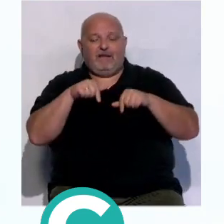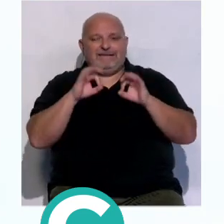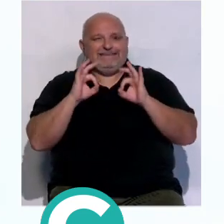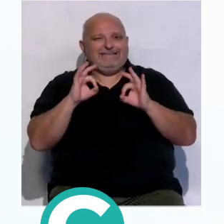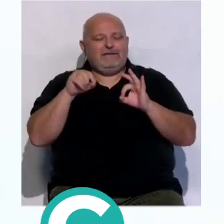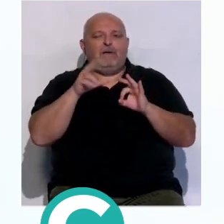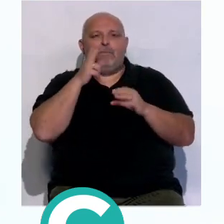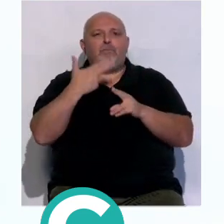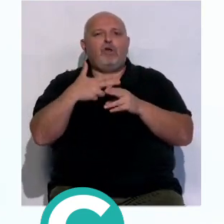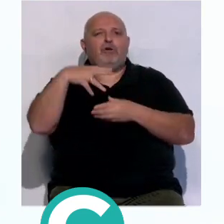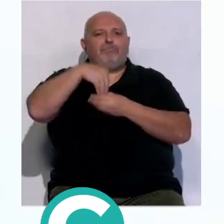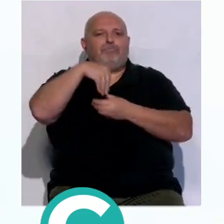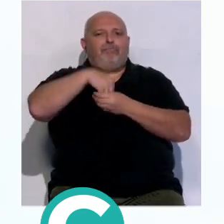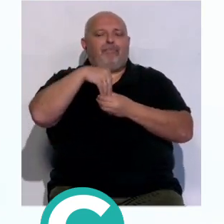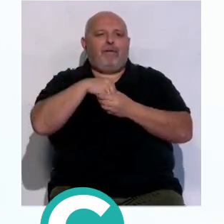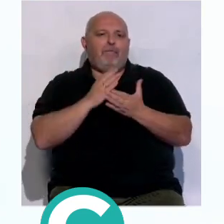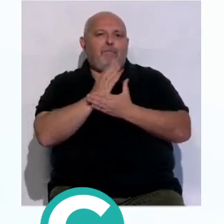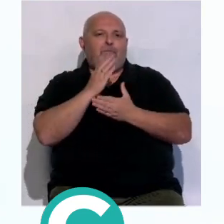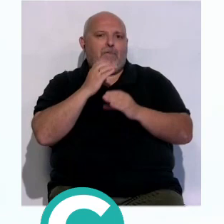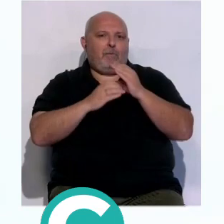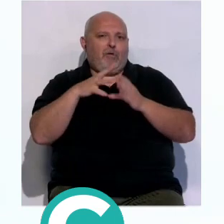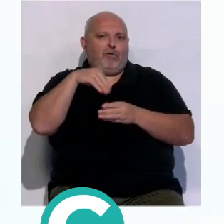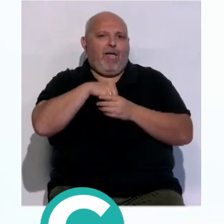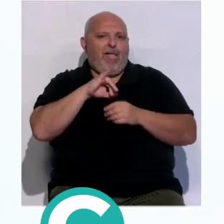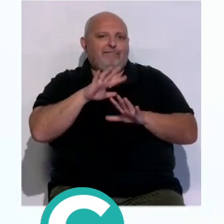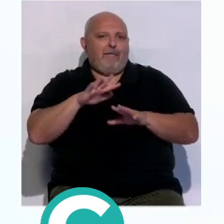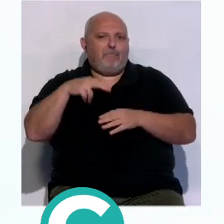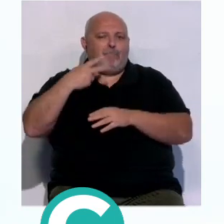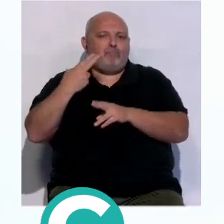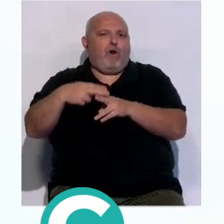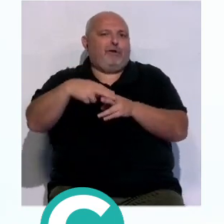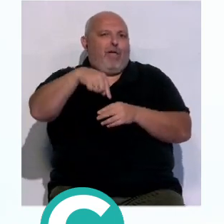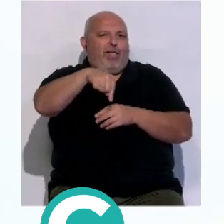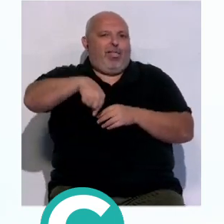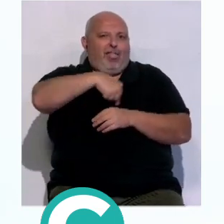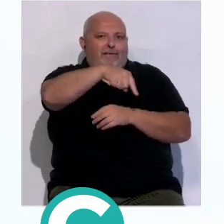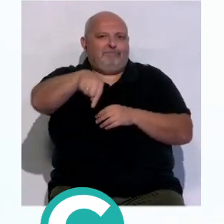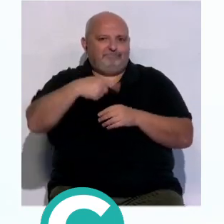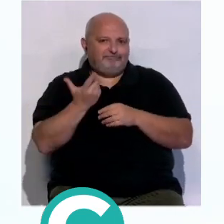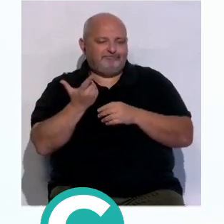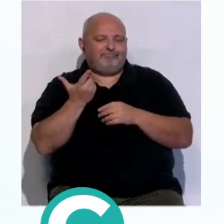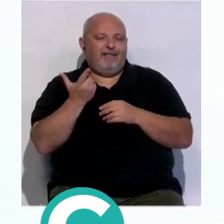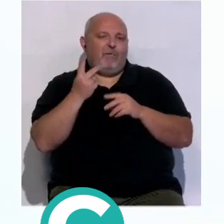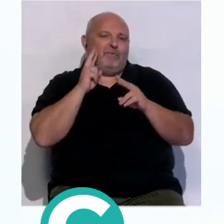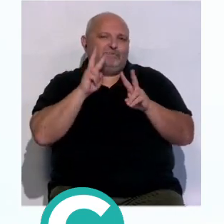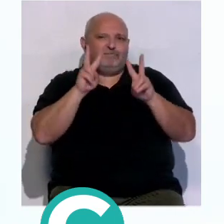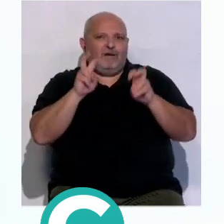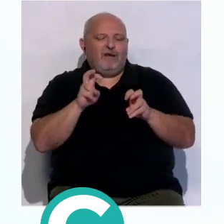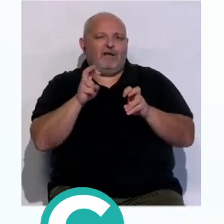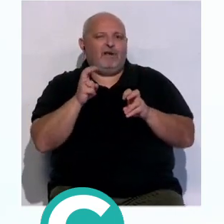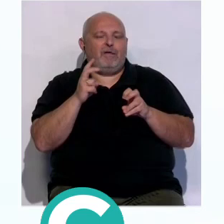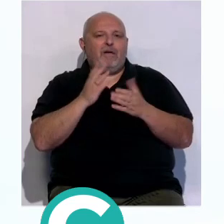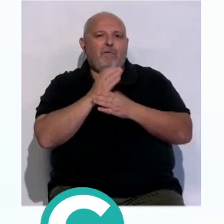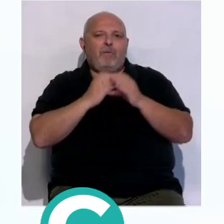muy acusada la politización de los medios los medios hasta cierto punto hay que hacer una autocrítica muy severa son